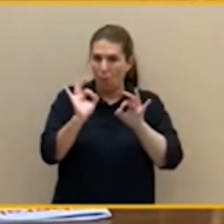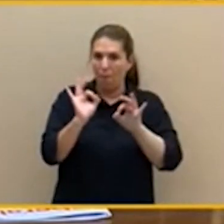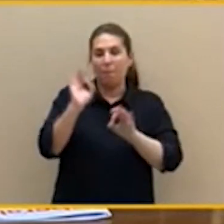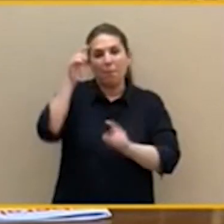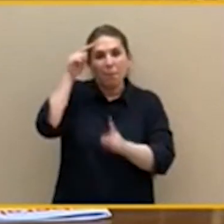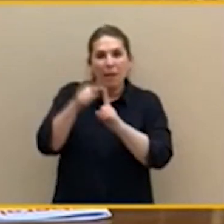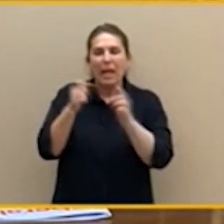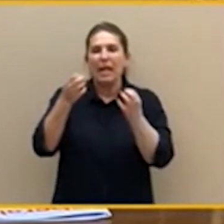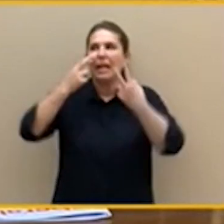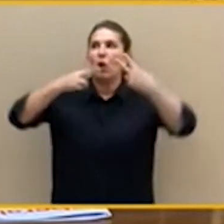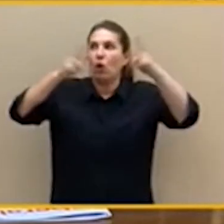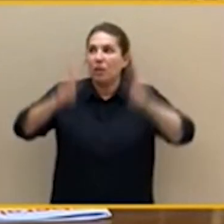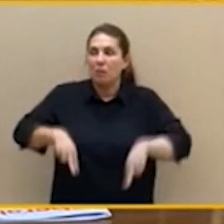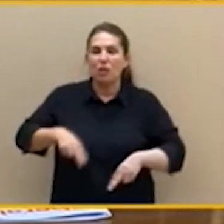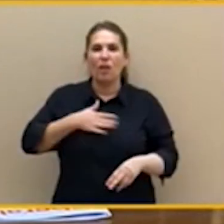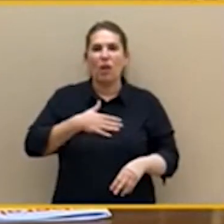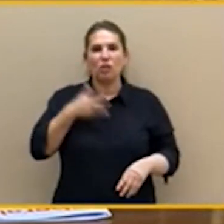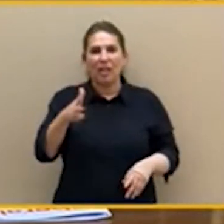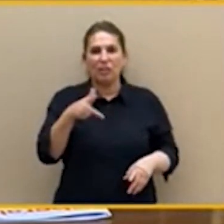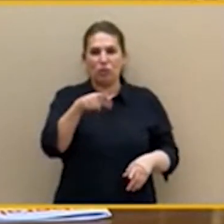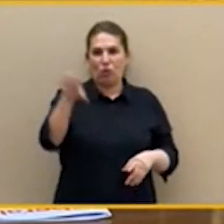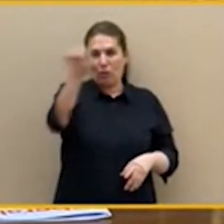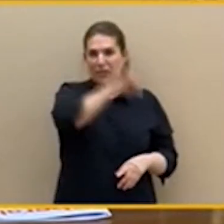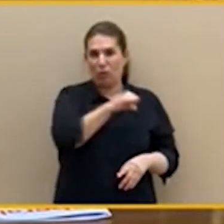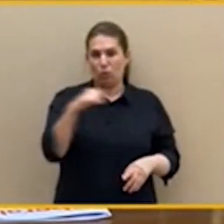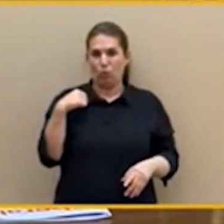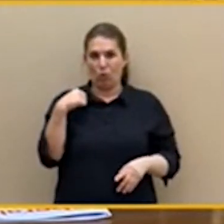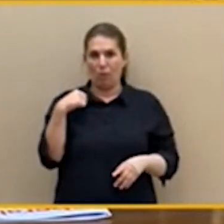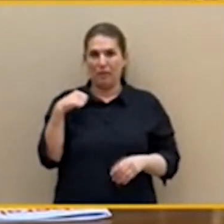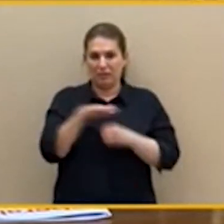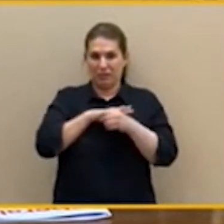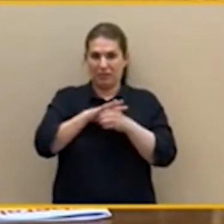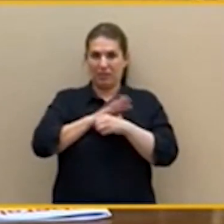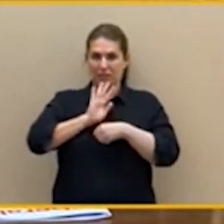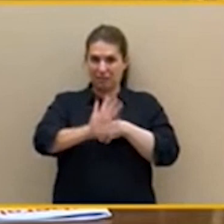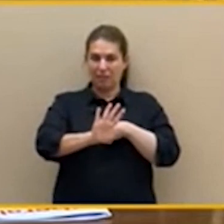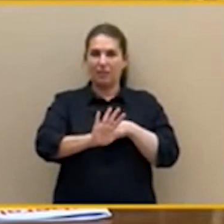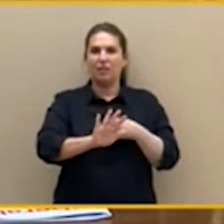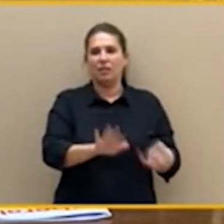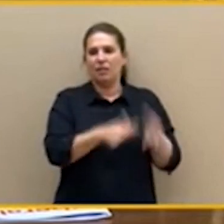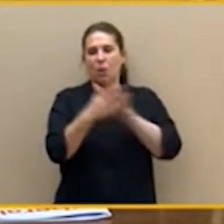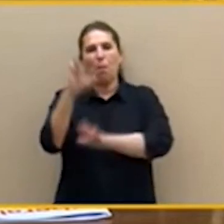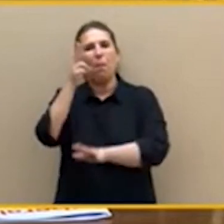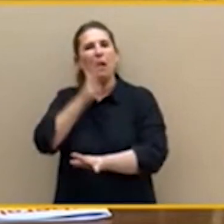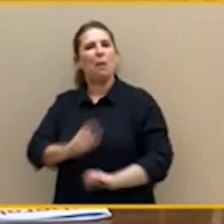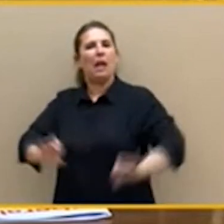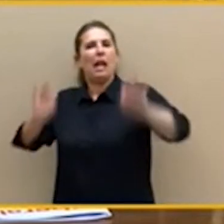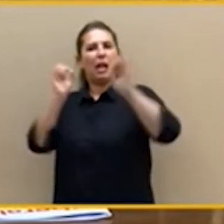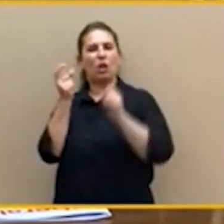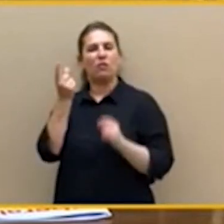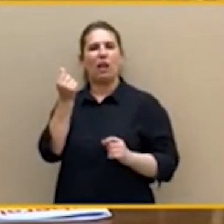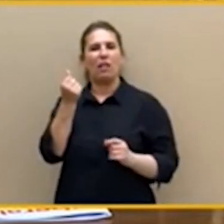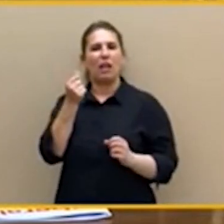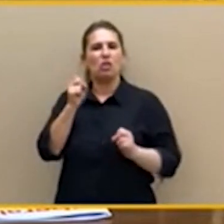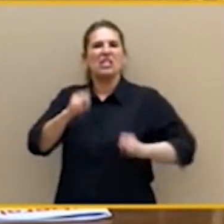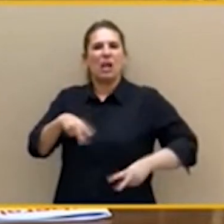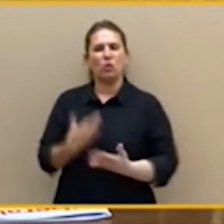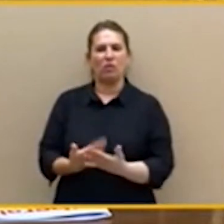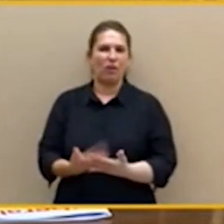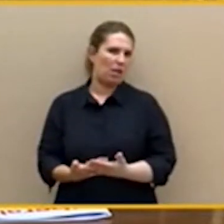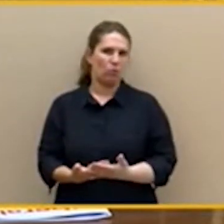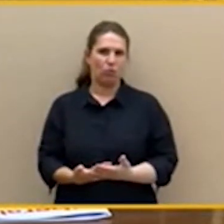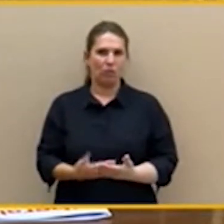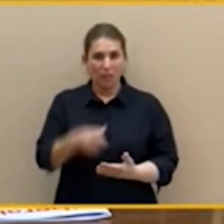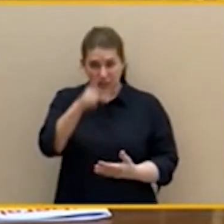se traduzca en privilegios financieros injustificados. ¿Se acuerda de esa etapa tan maravillosa,